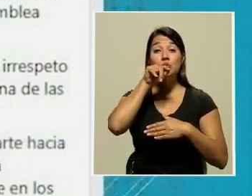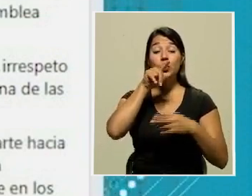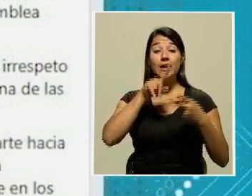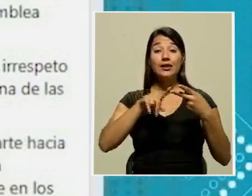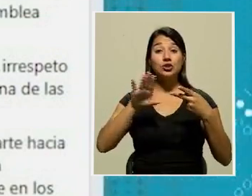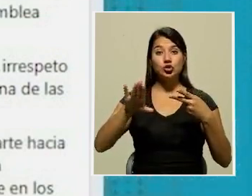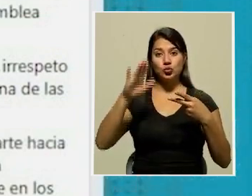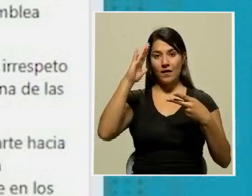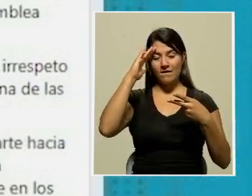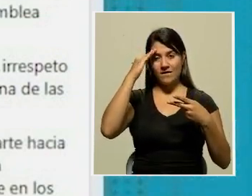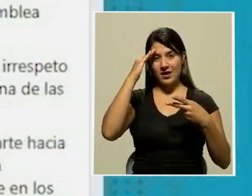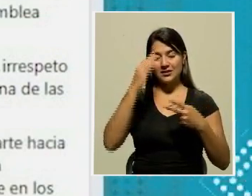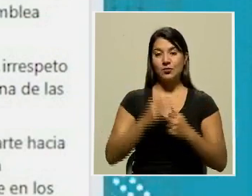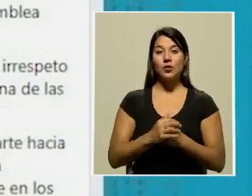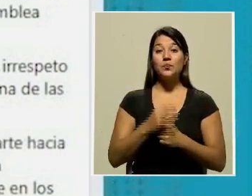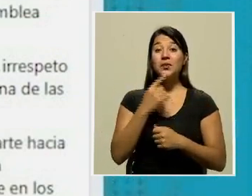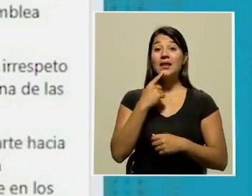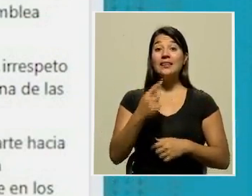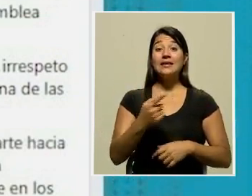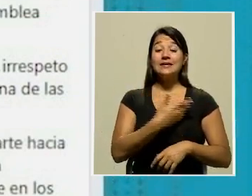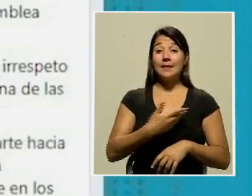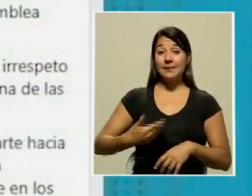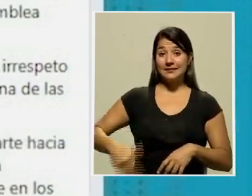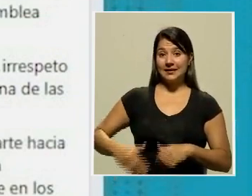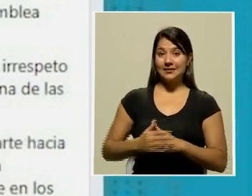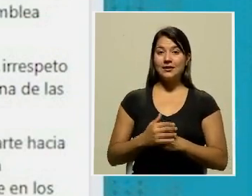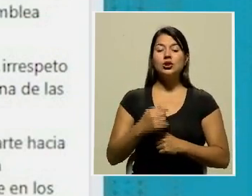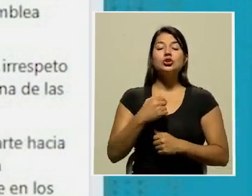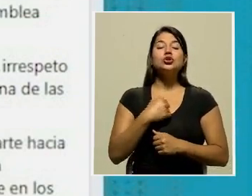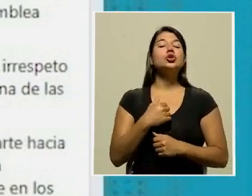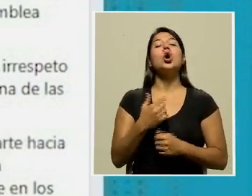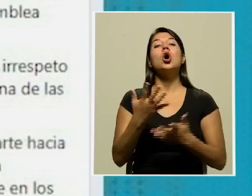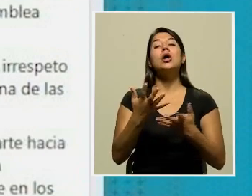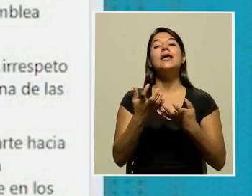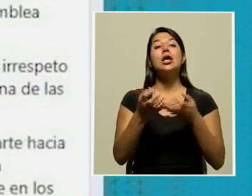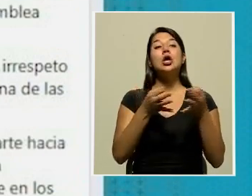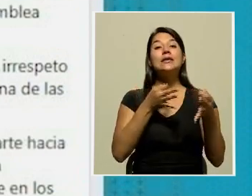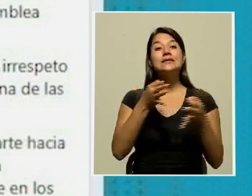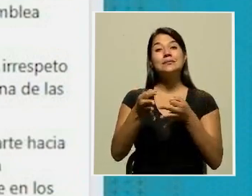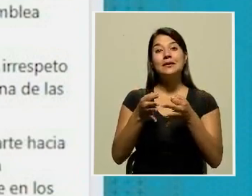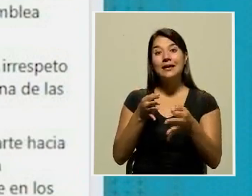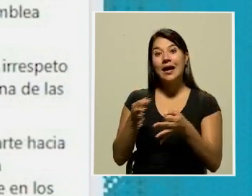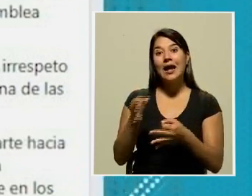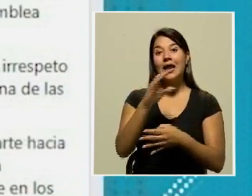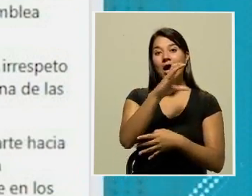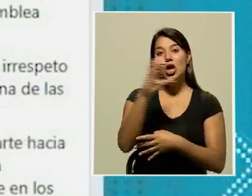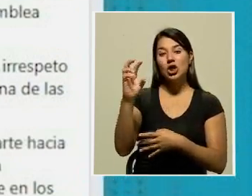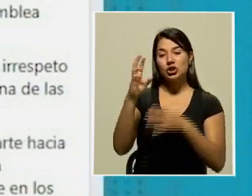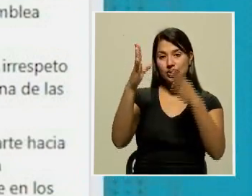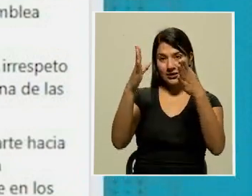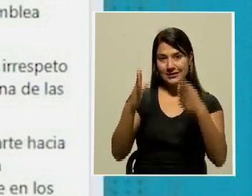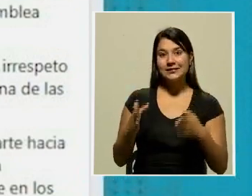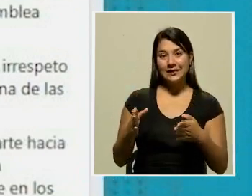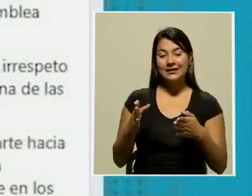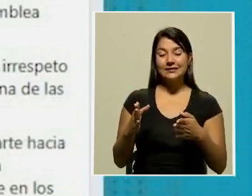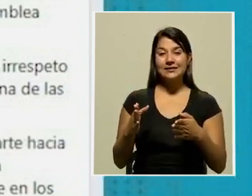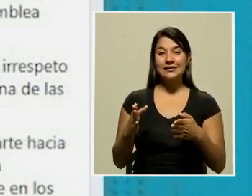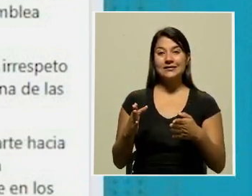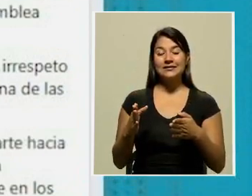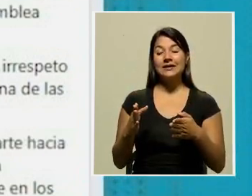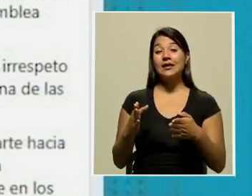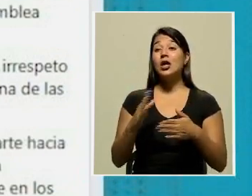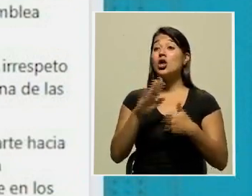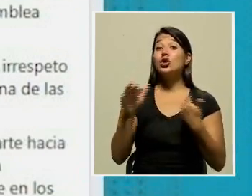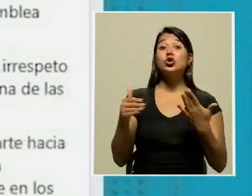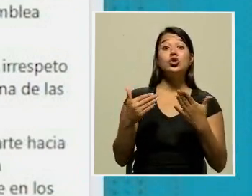en su Facebook. Dice el presidente, tengo el mayor deseo de explicar a las y los costarricenses a quienes me debo todo lo